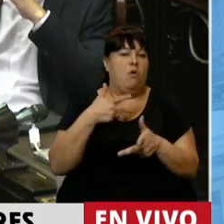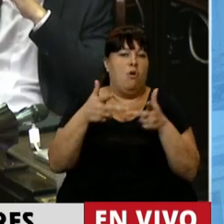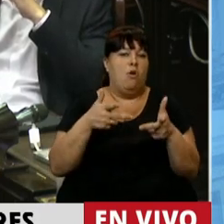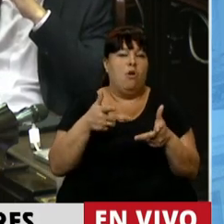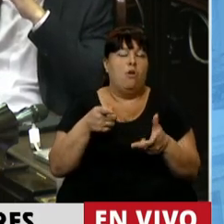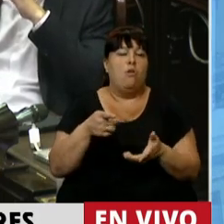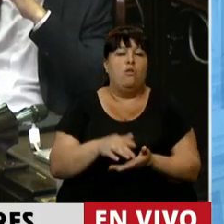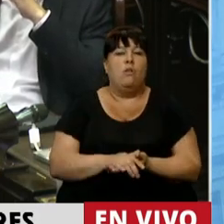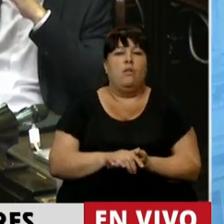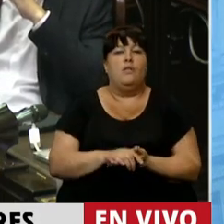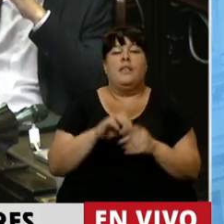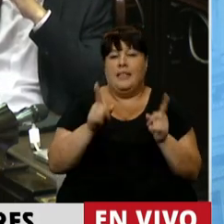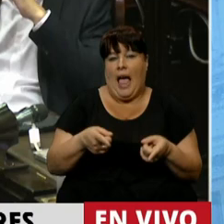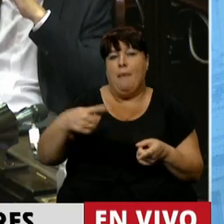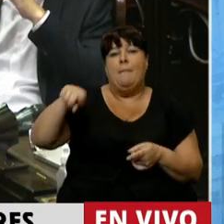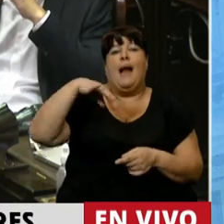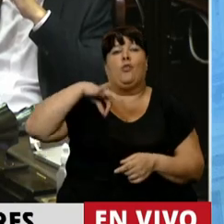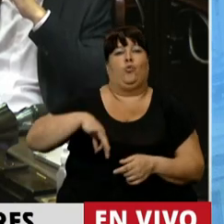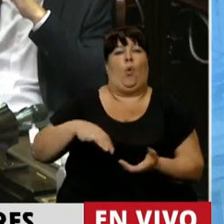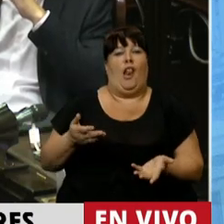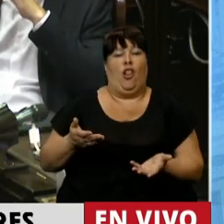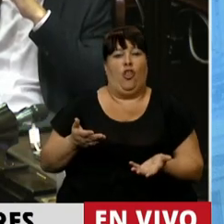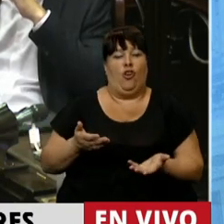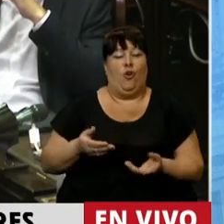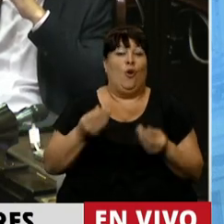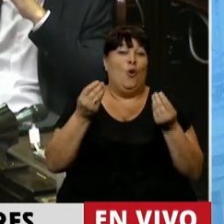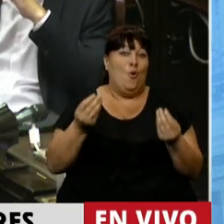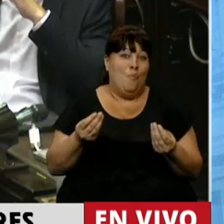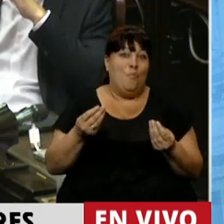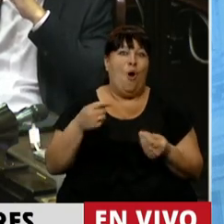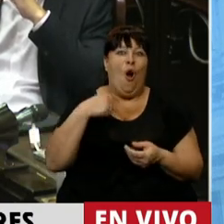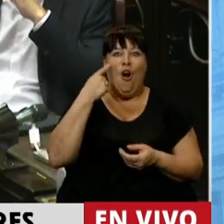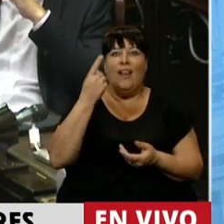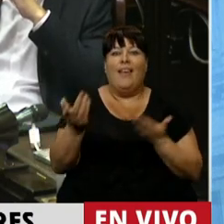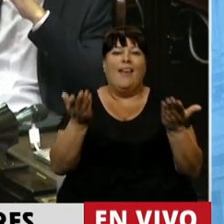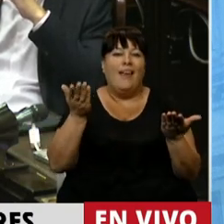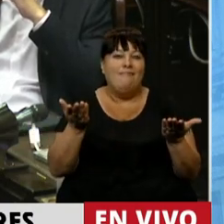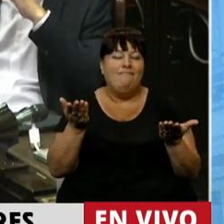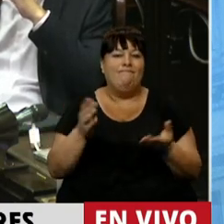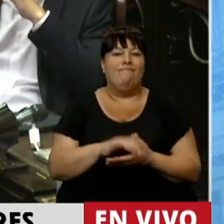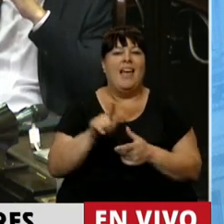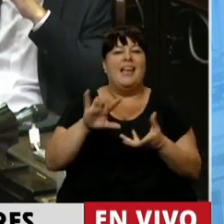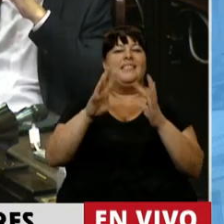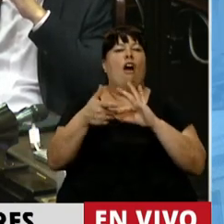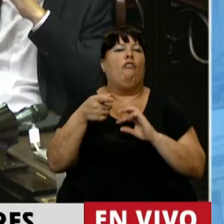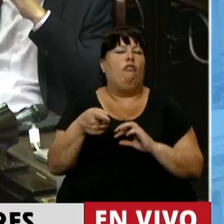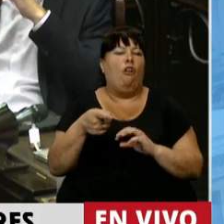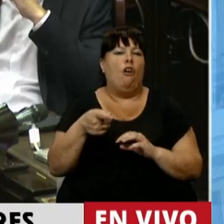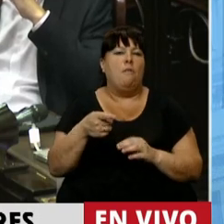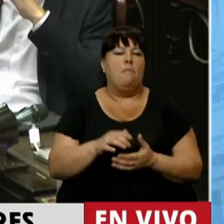para los salarios, ya que, como podemos ver, esta estructura